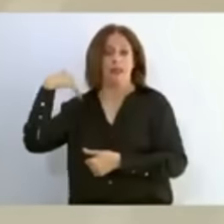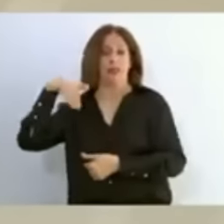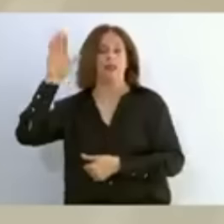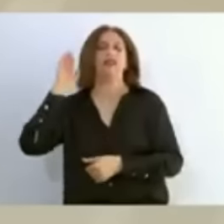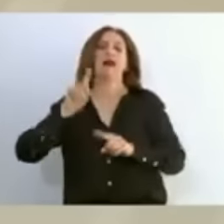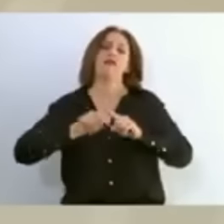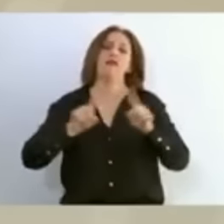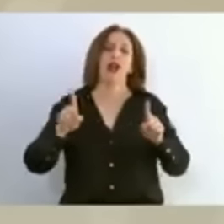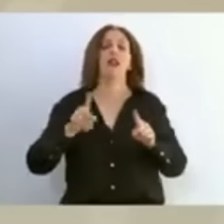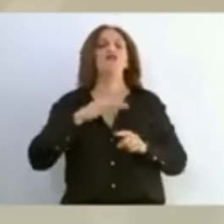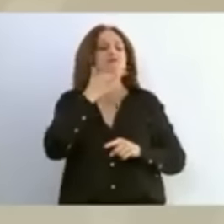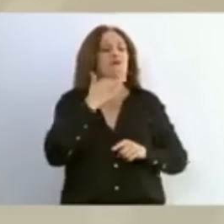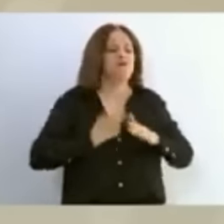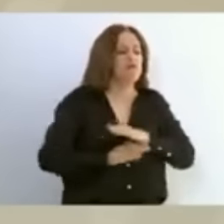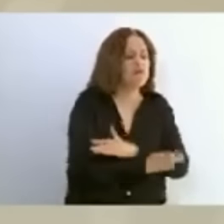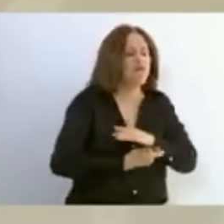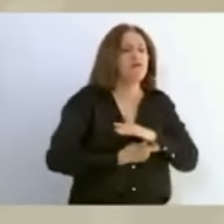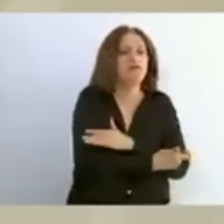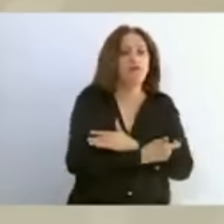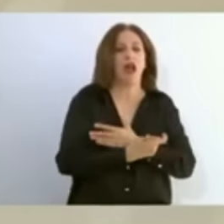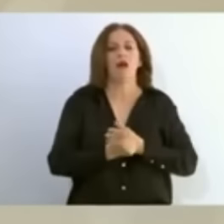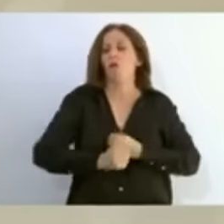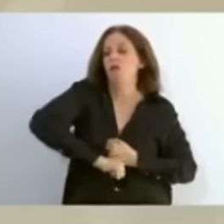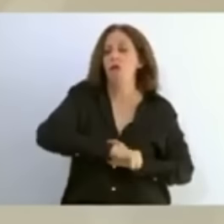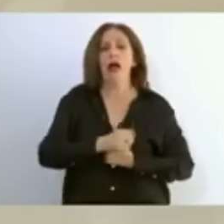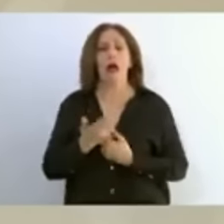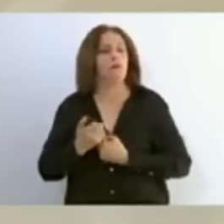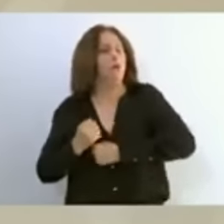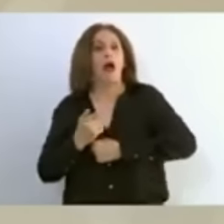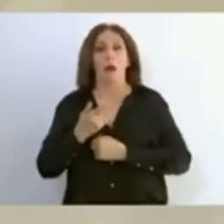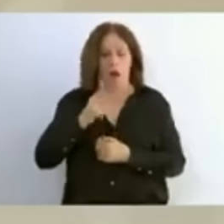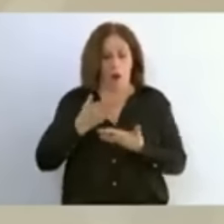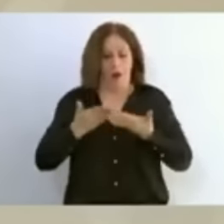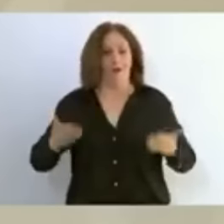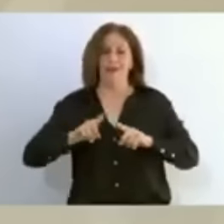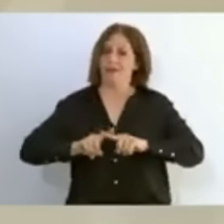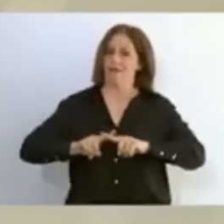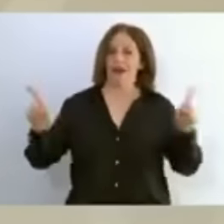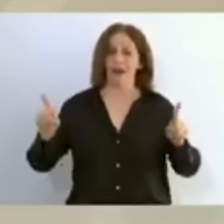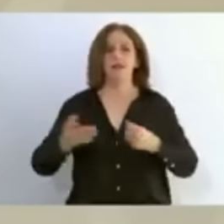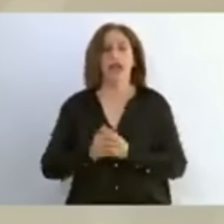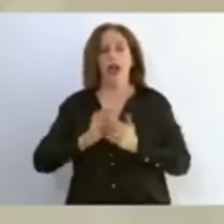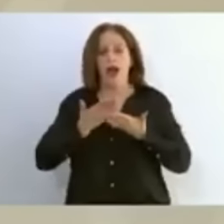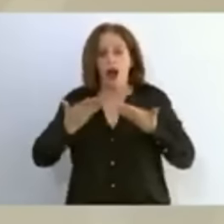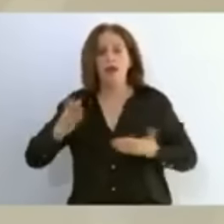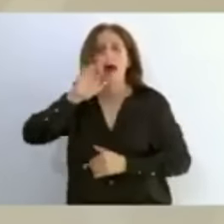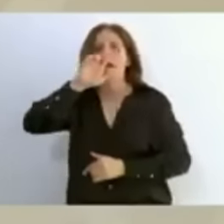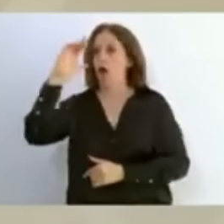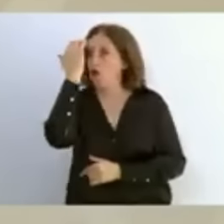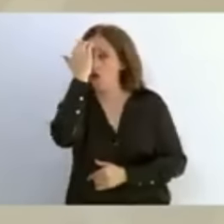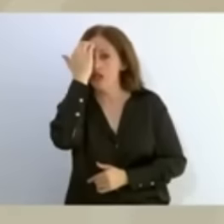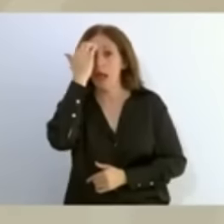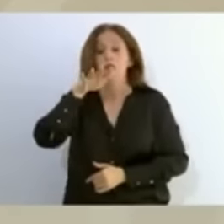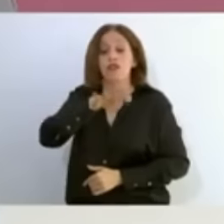el pasado, para consolidarse ahora como un instrumento indestructible de justicia y reconocimiento y respeto al